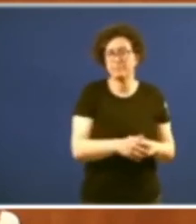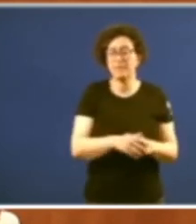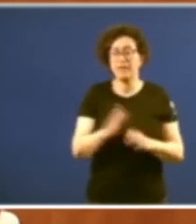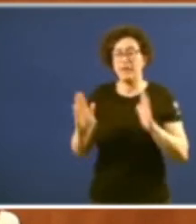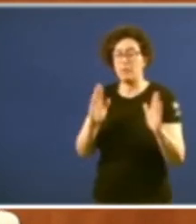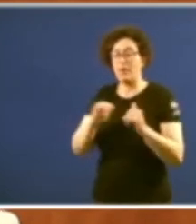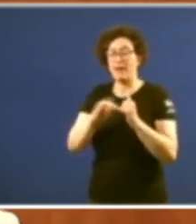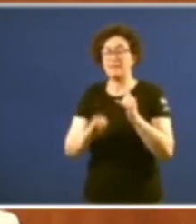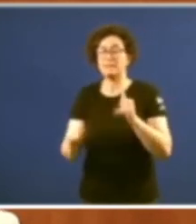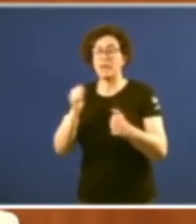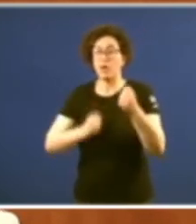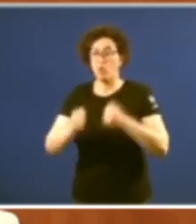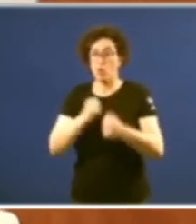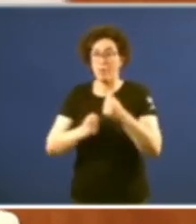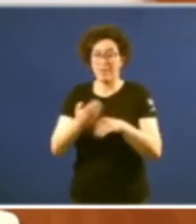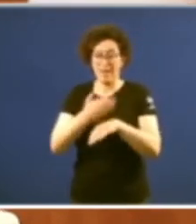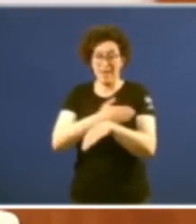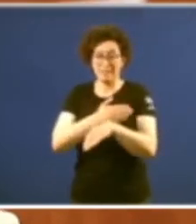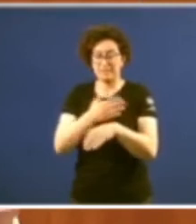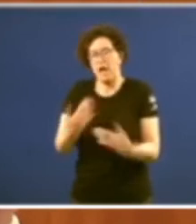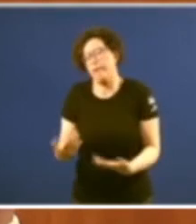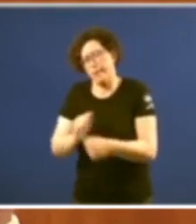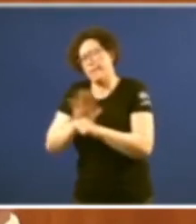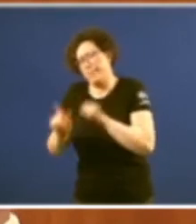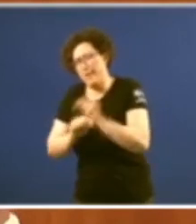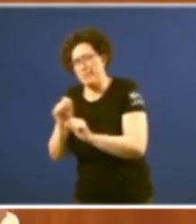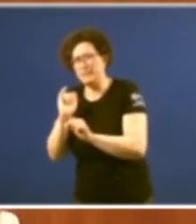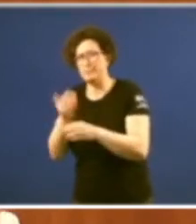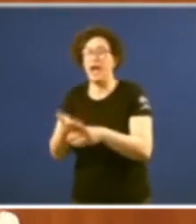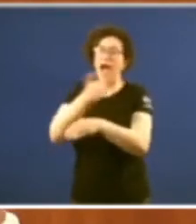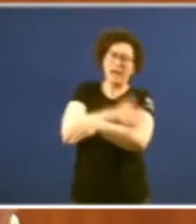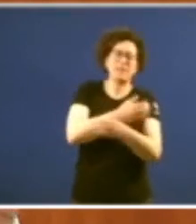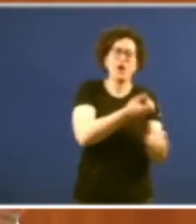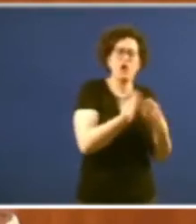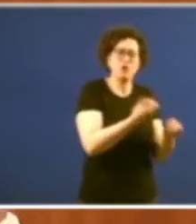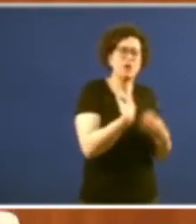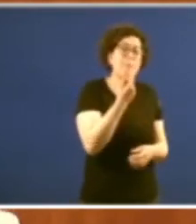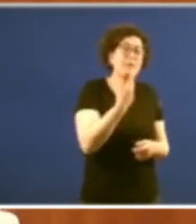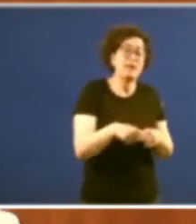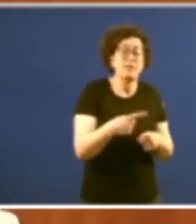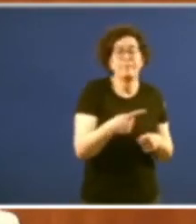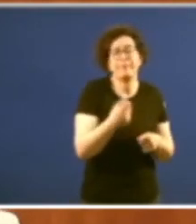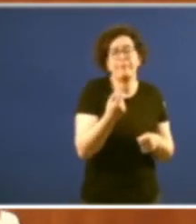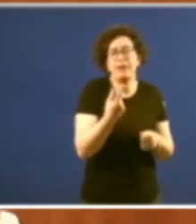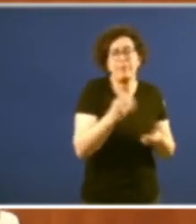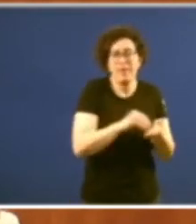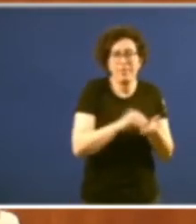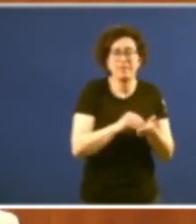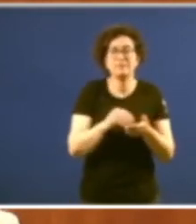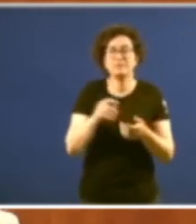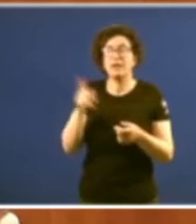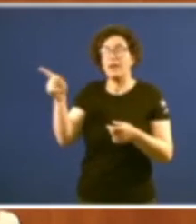crise económica que precedeu esta crise e de pandemia na que estamos nos contaron mil veces que crise en chino escribese como